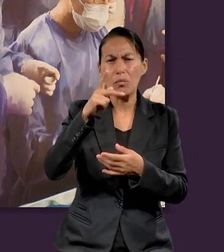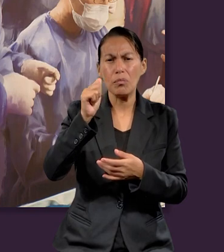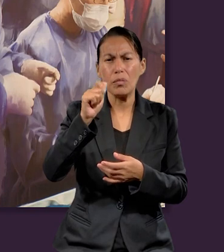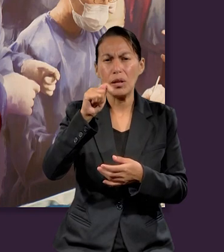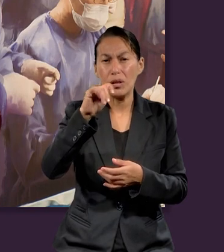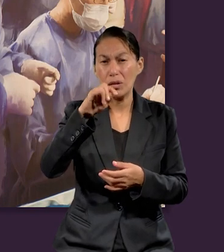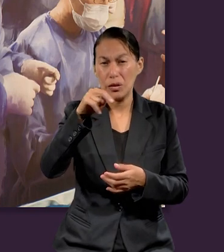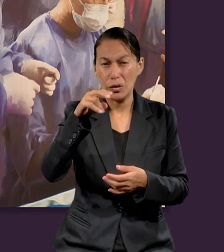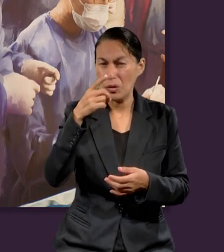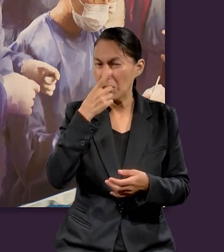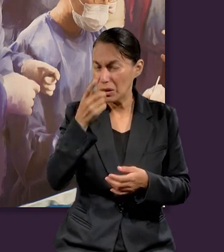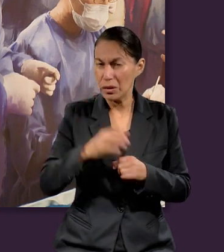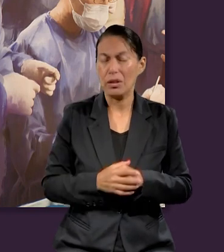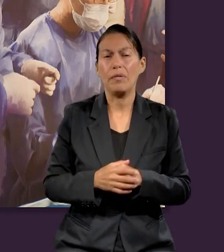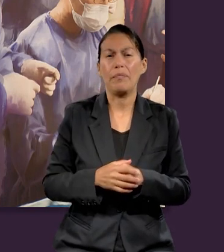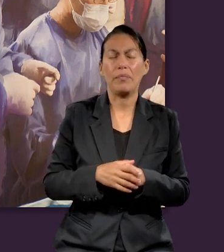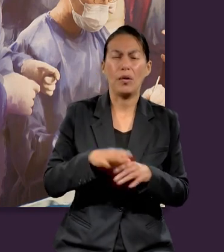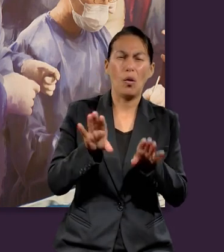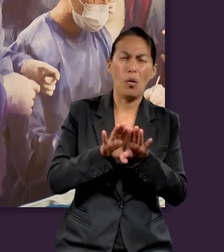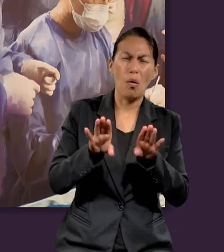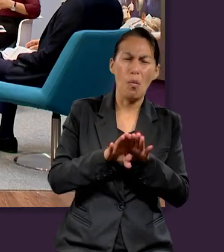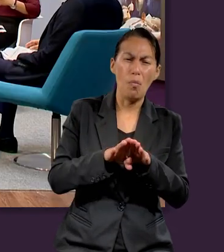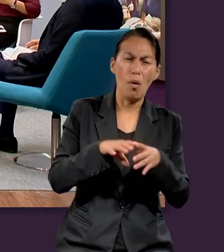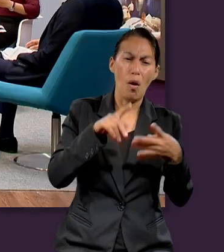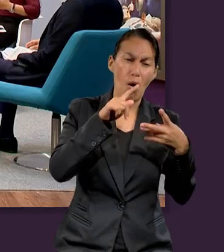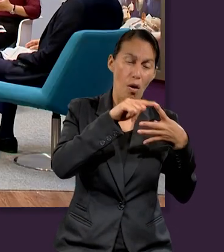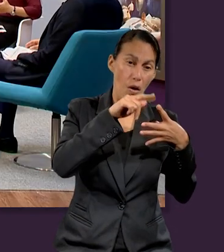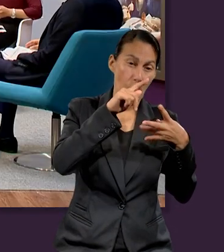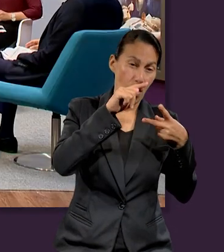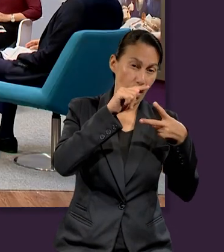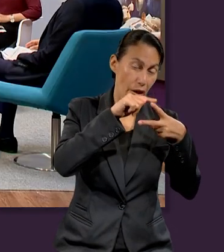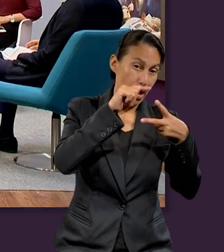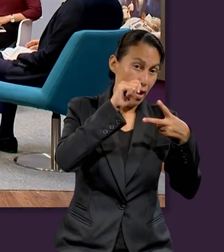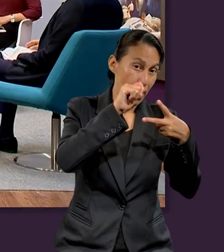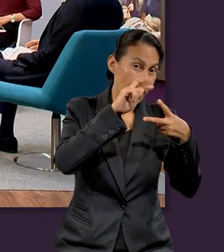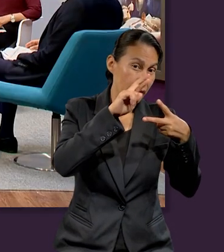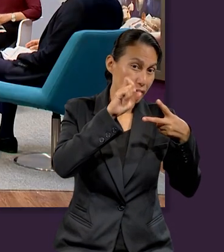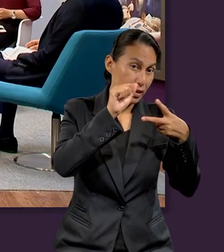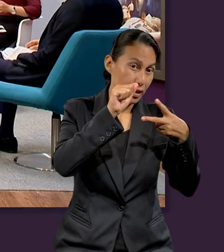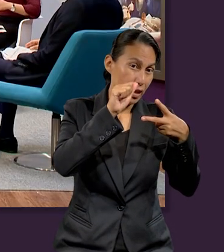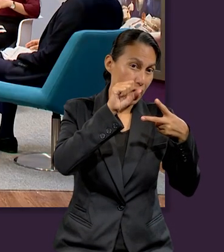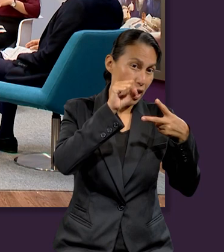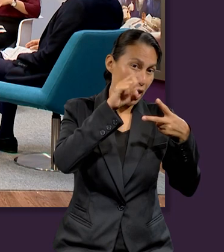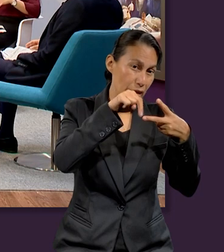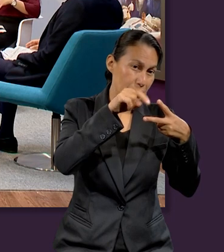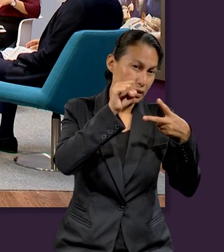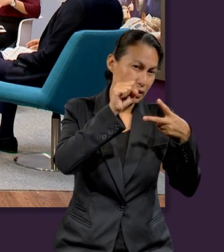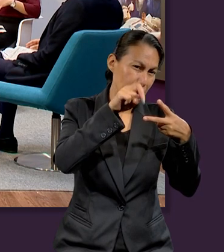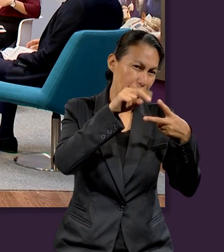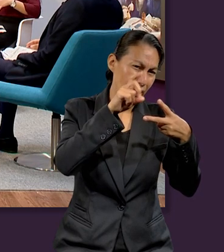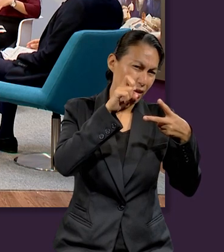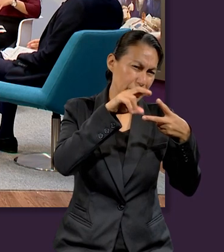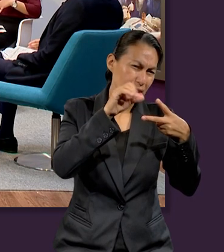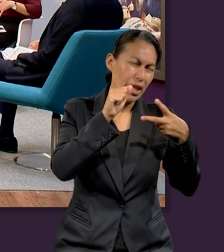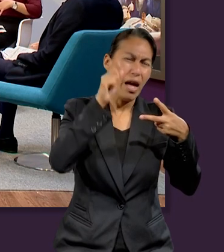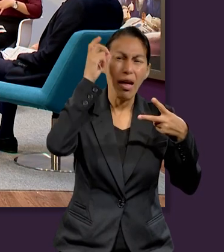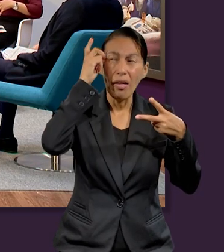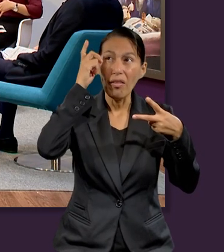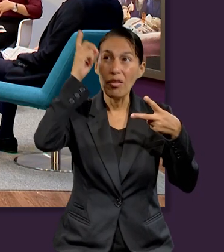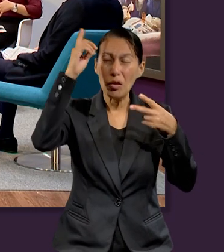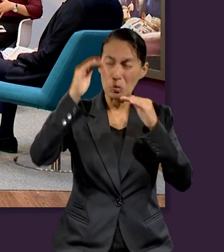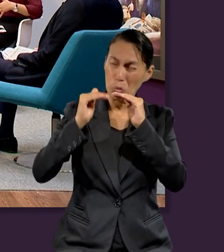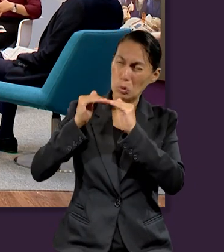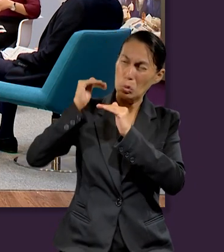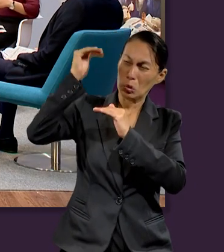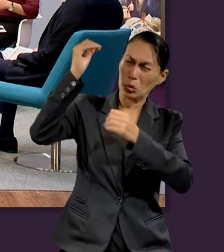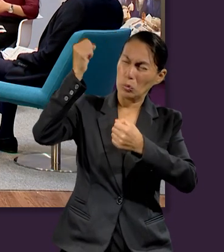que la inmanencia, la trascendencia de nuestro Dios. Pero en la parte más abajo del versículo, cuando dice